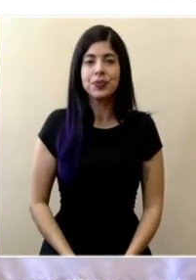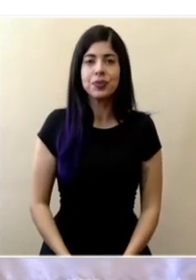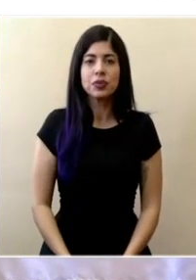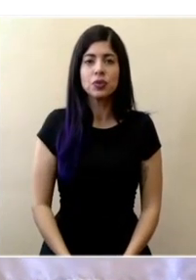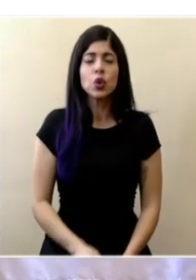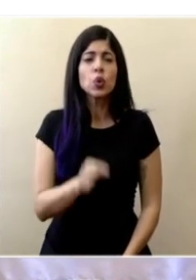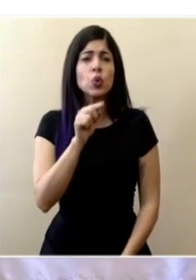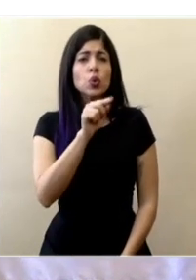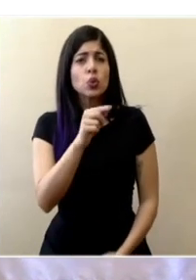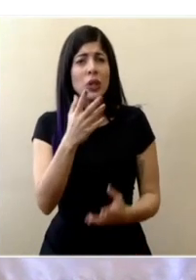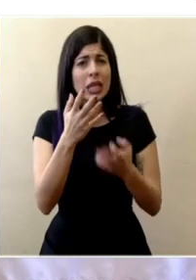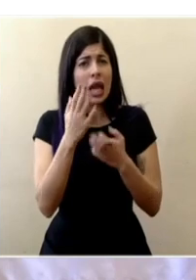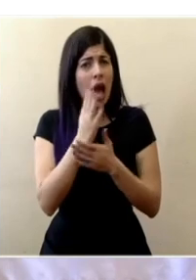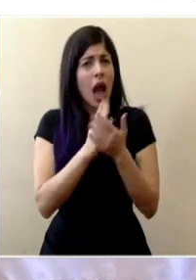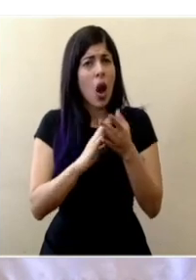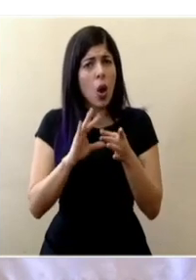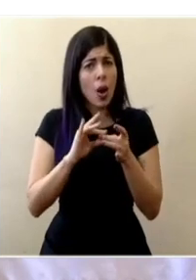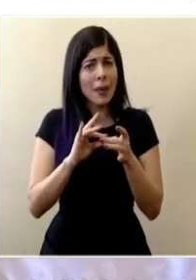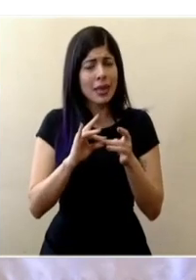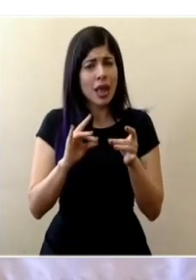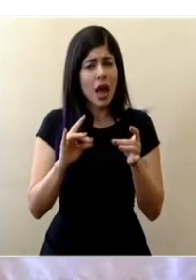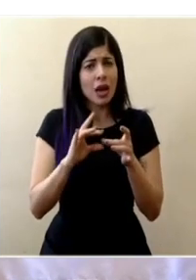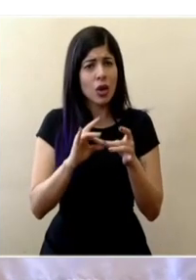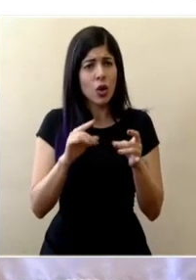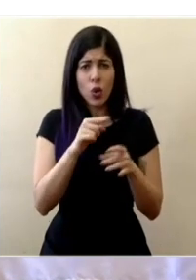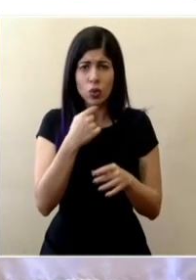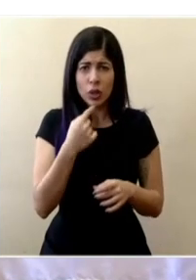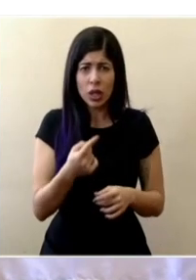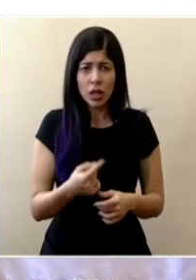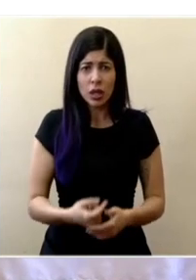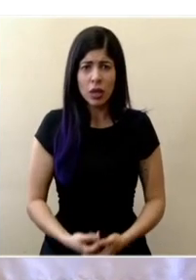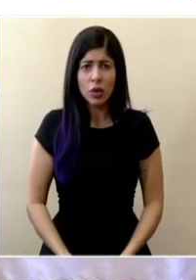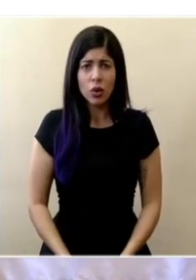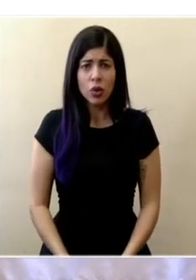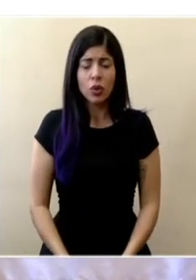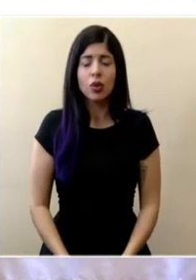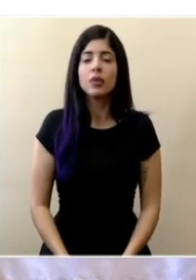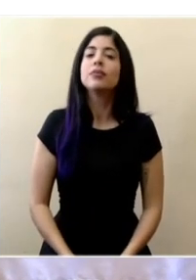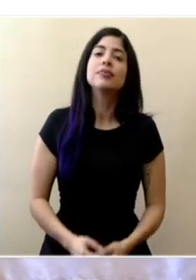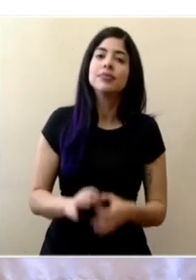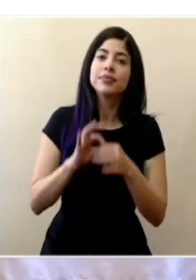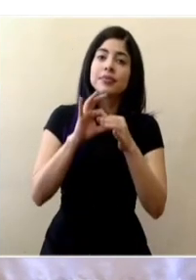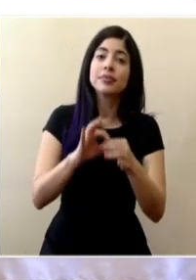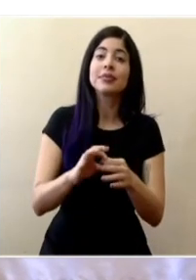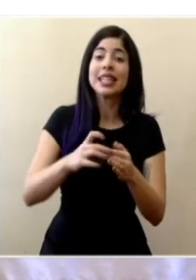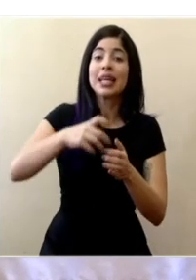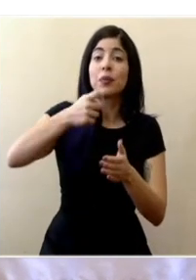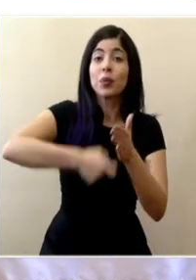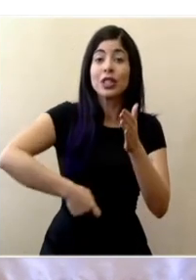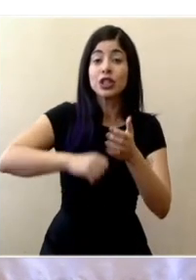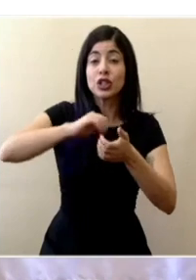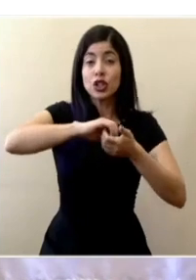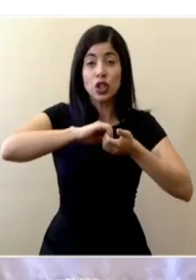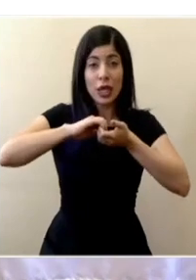usted desea hacer un comentario extra en lo que estaba afirmando en relación con el impuesto solidario quizás reiterar